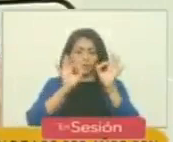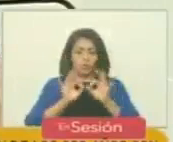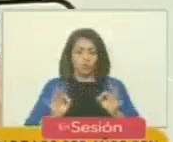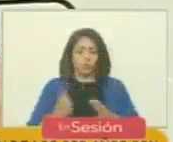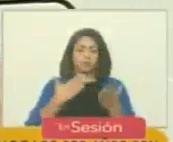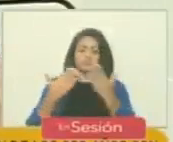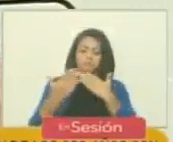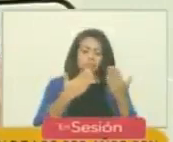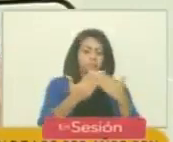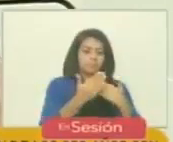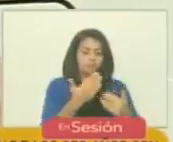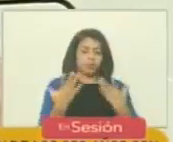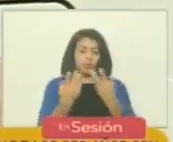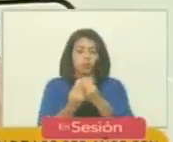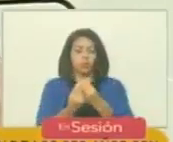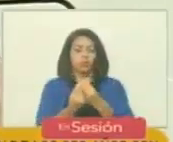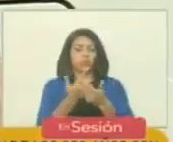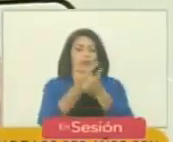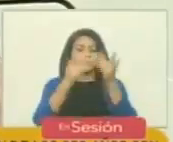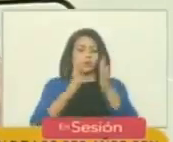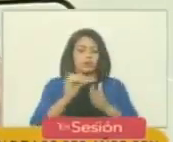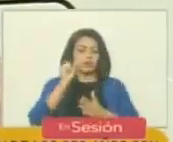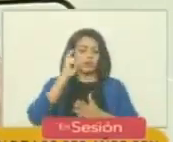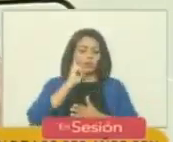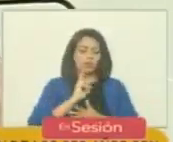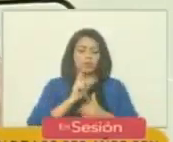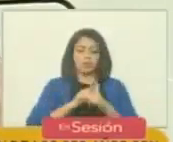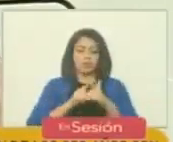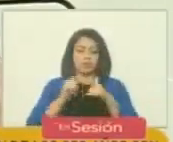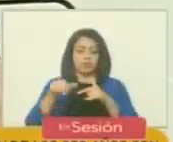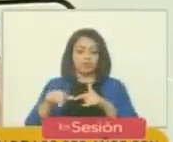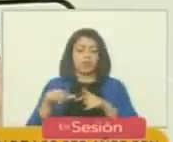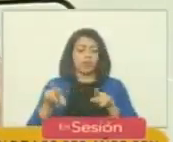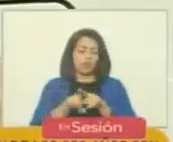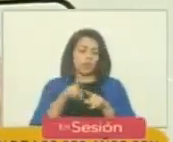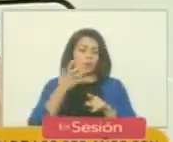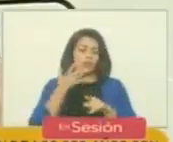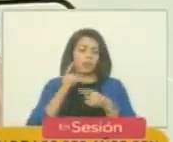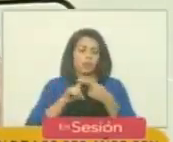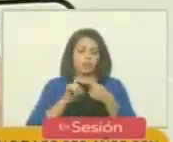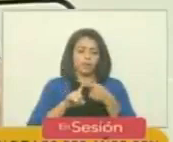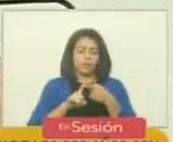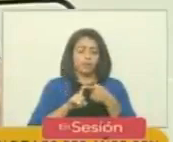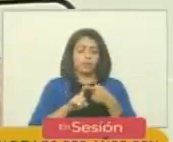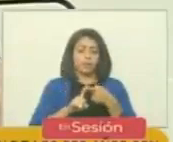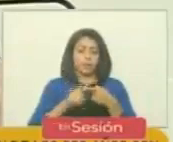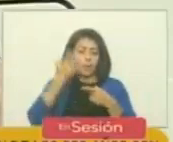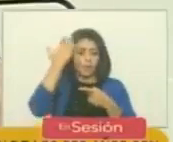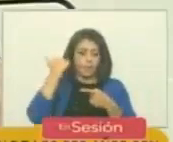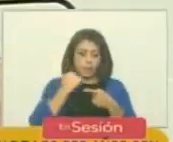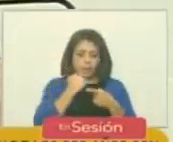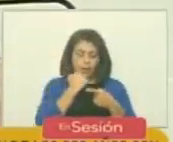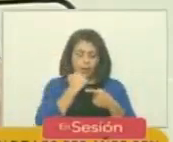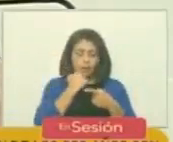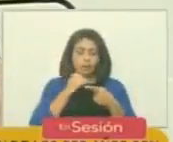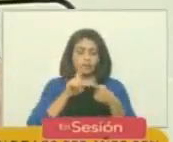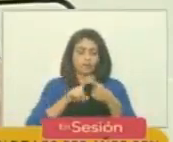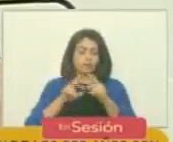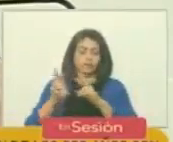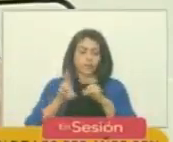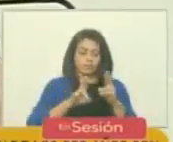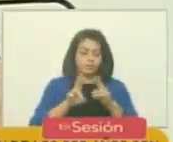interacción con nuestro libertador Simón Bolívar, tales como Francisco y Miranda y su relación